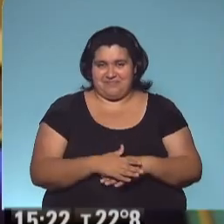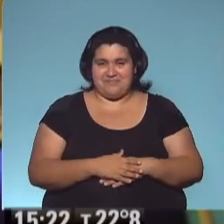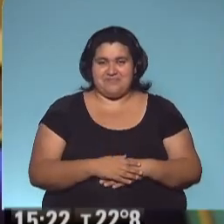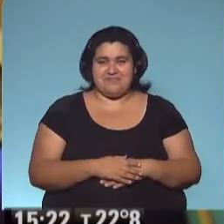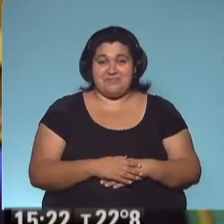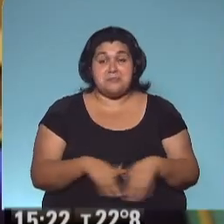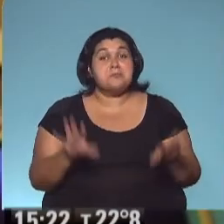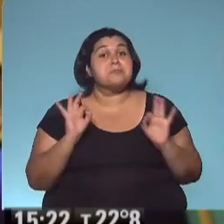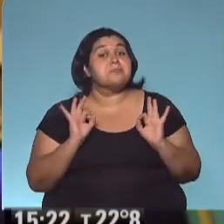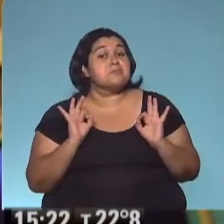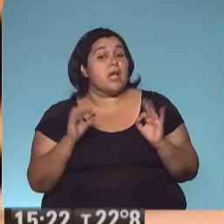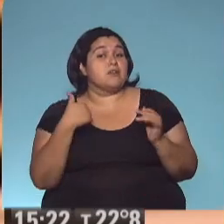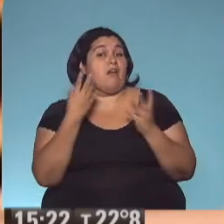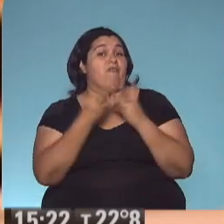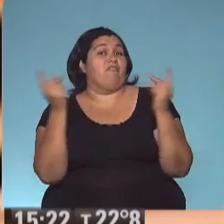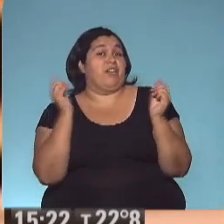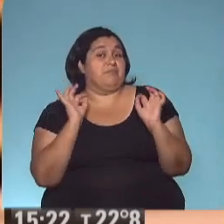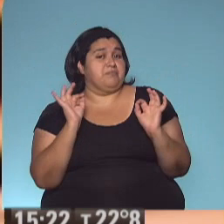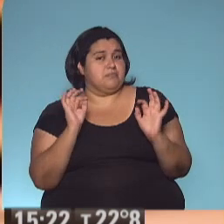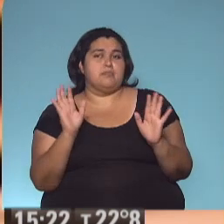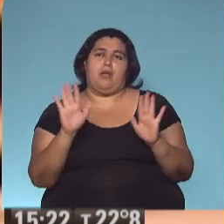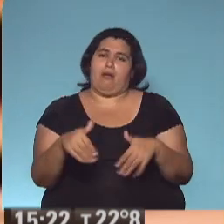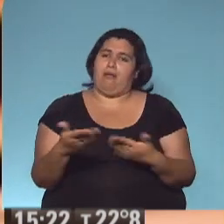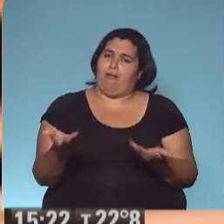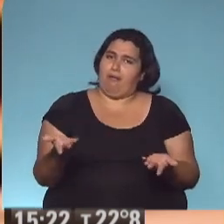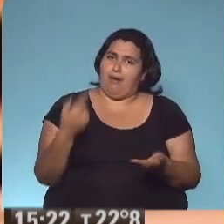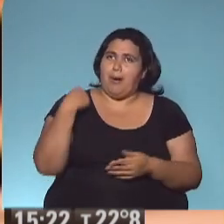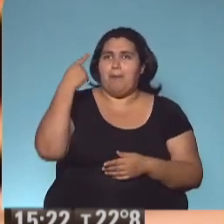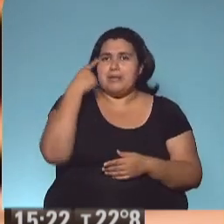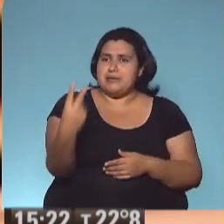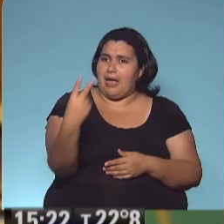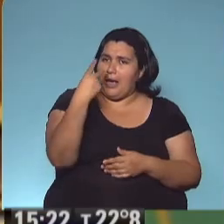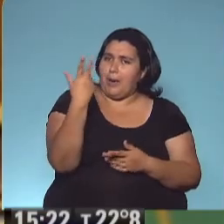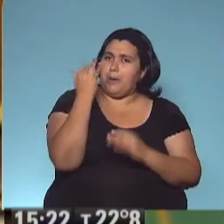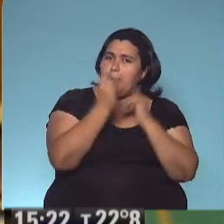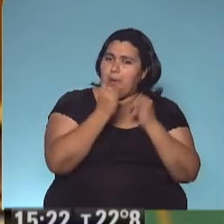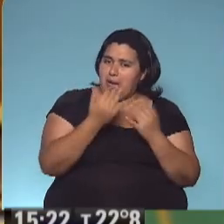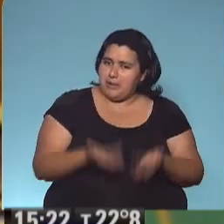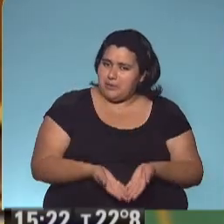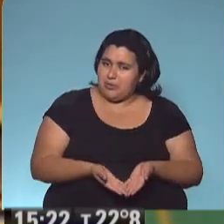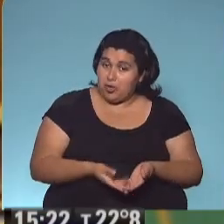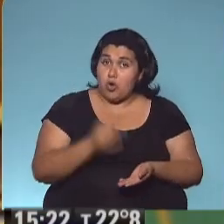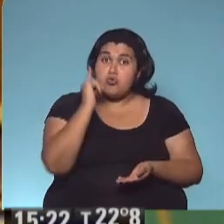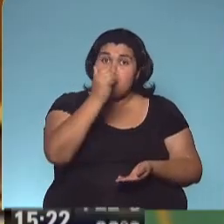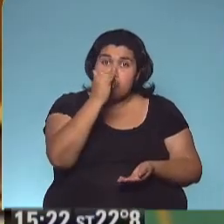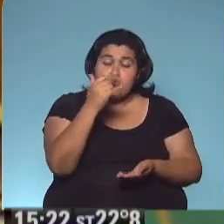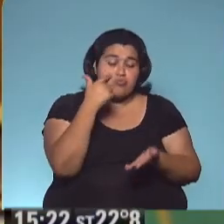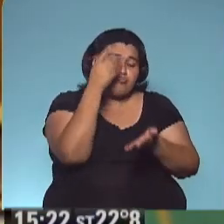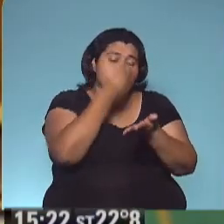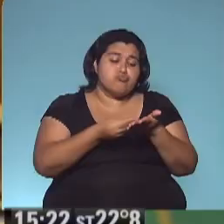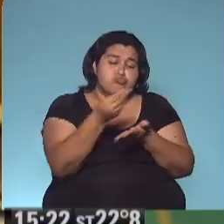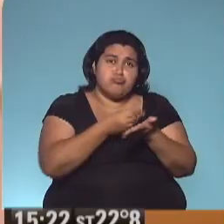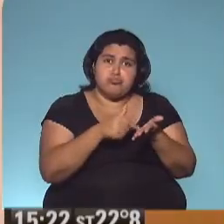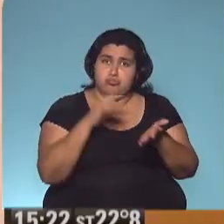¡Listo! ¡Yo terminé! Pedro, creí que estabas escuchando el cuento. Lo escuché, me gustó. Hice este